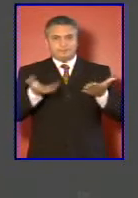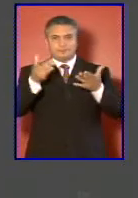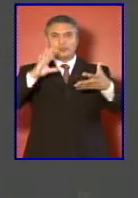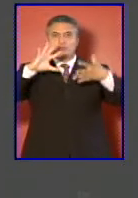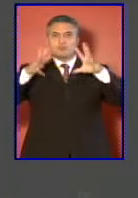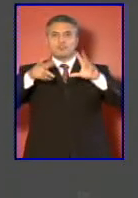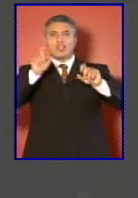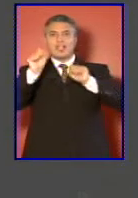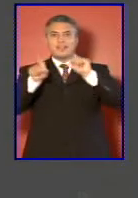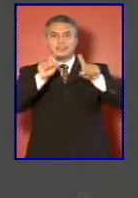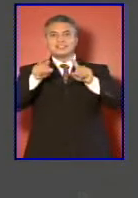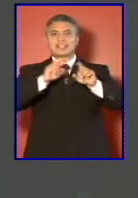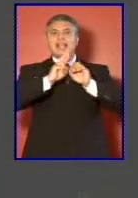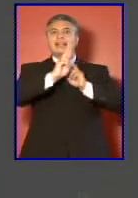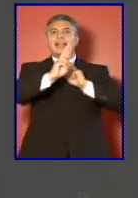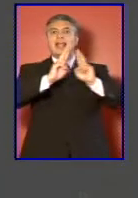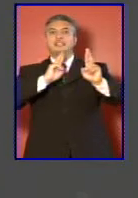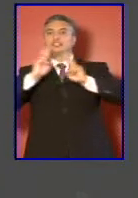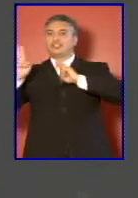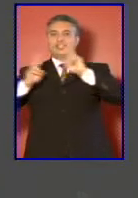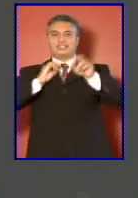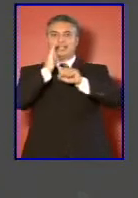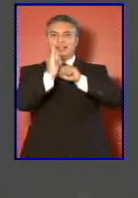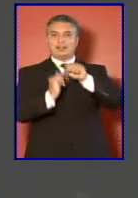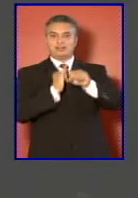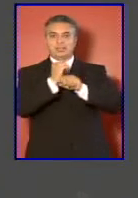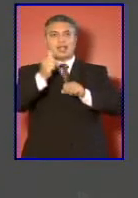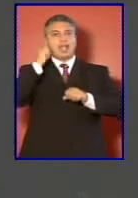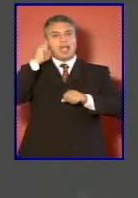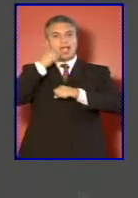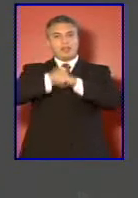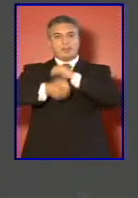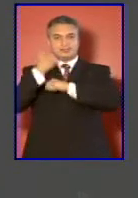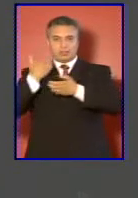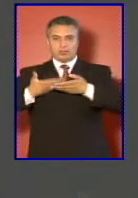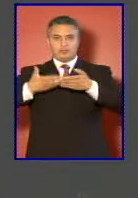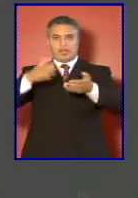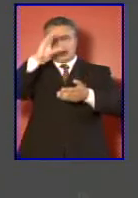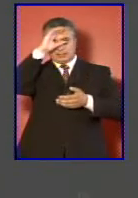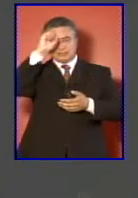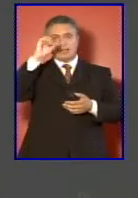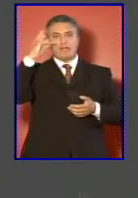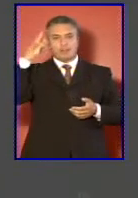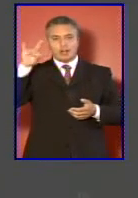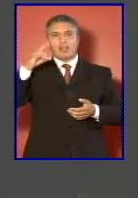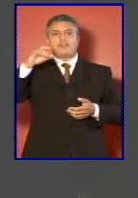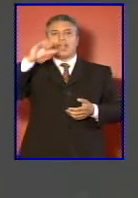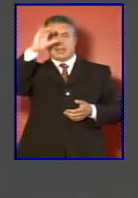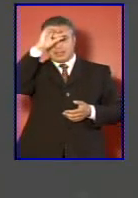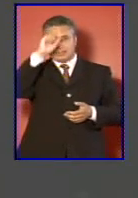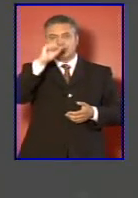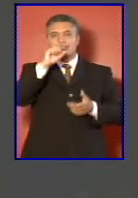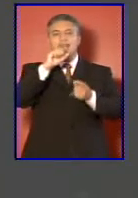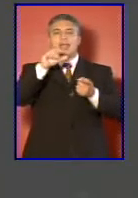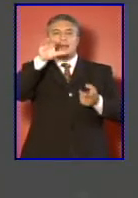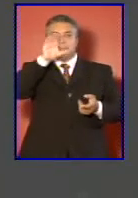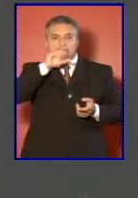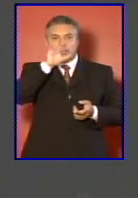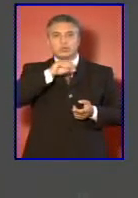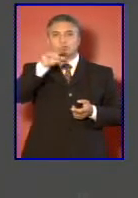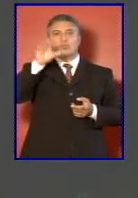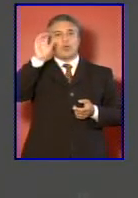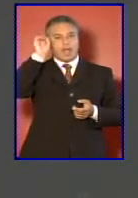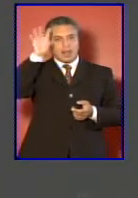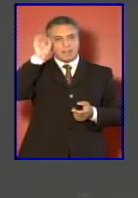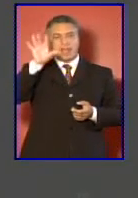la defensa. Hemos visitado durante el año pasado Argentina, Bolivia, Brasil, Ecuador, Estados Unidos, Perú, además de